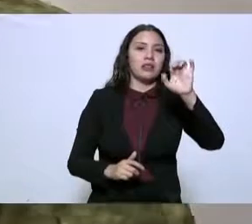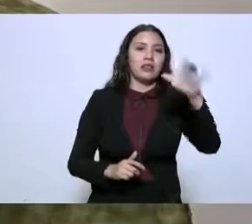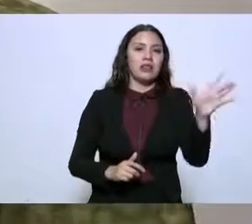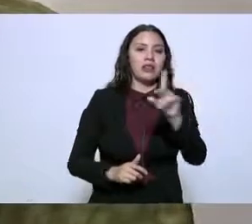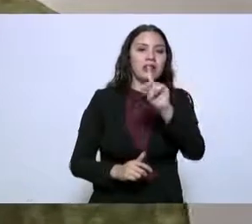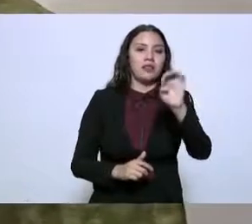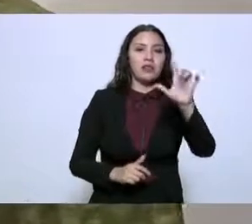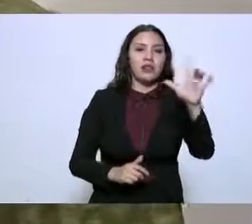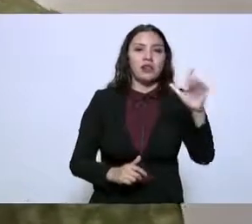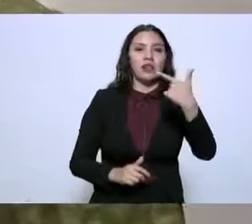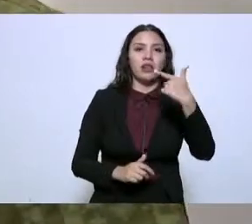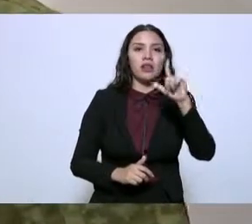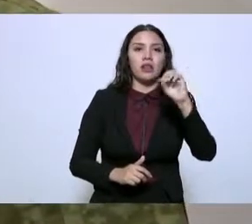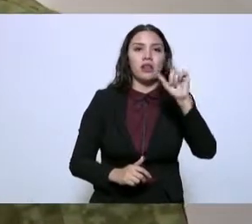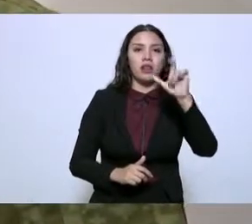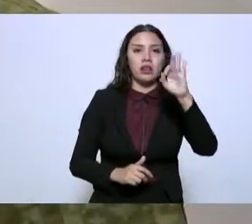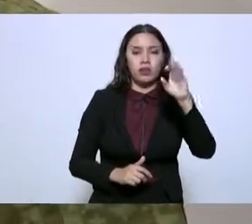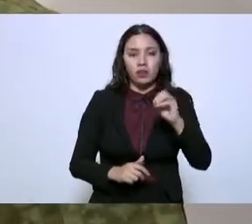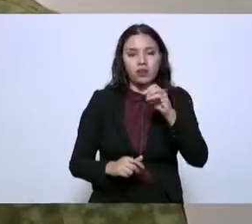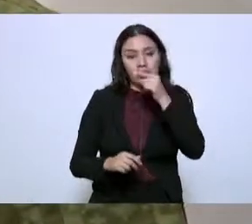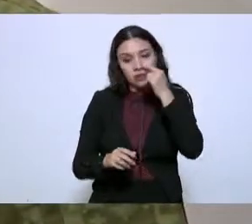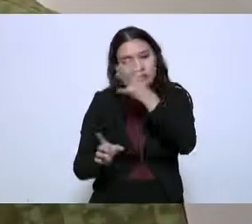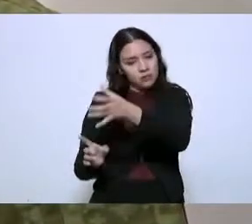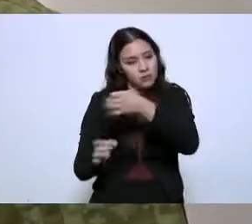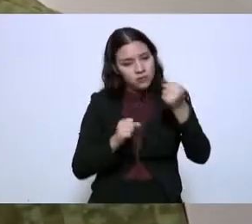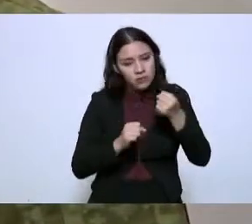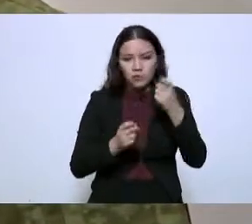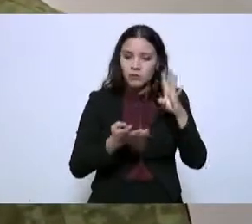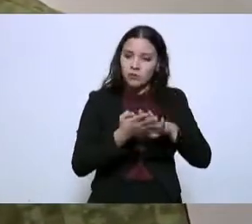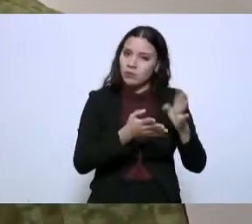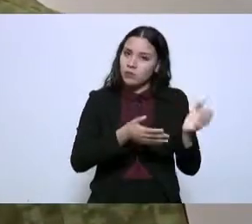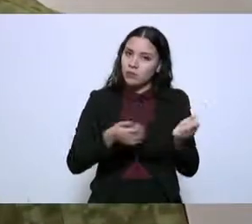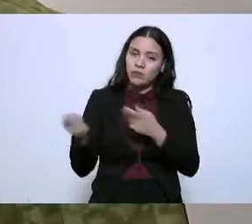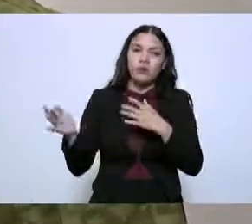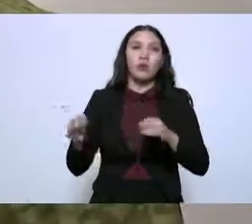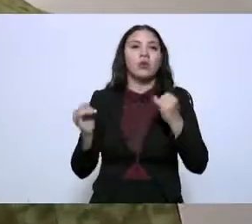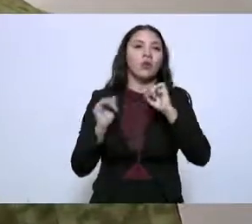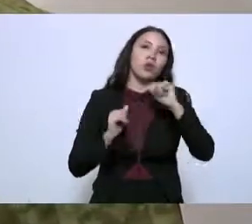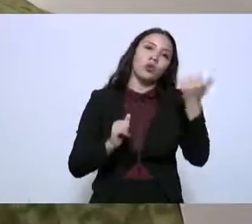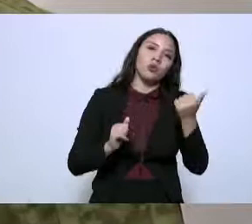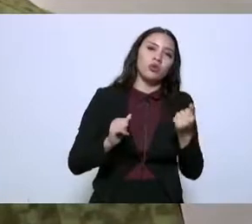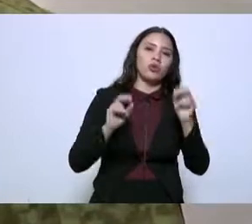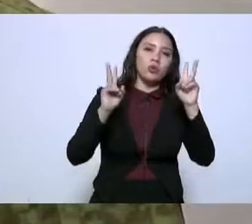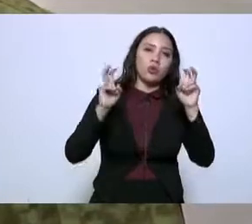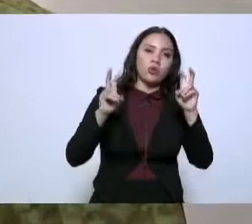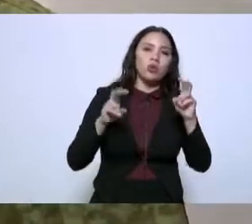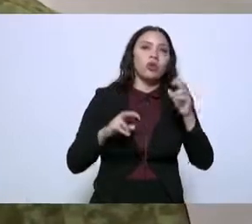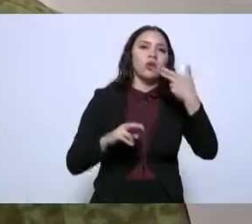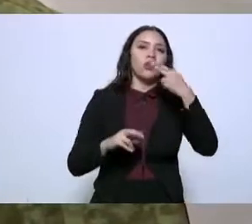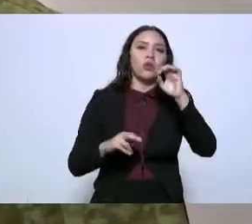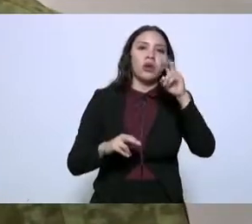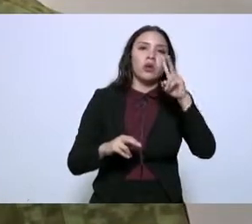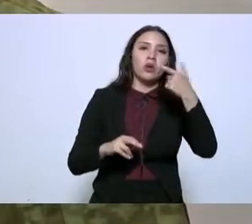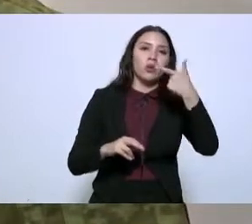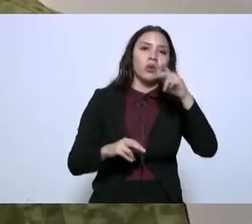También la detención del huevo del cártel del Noreste.